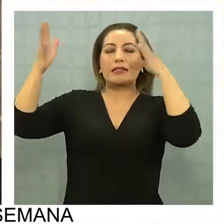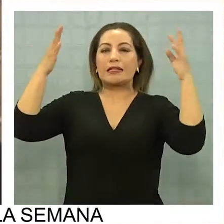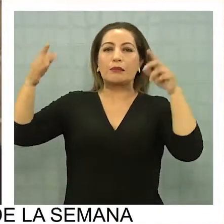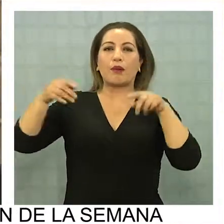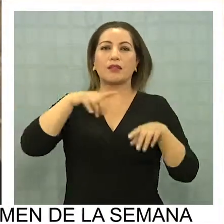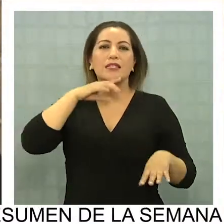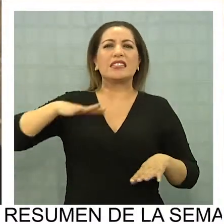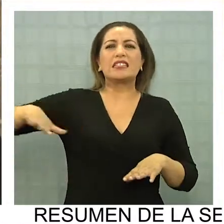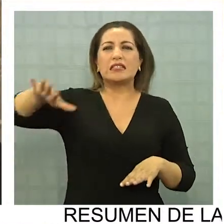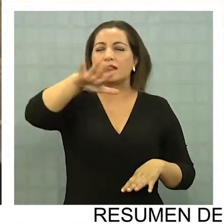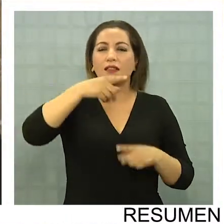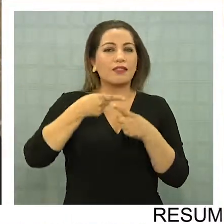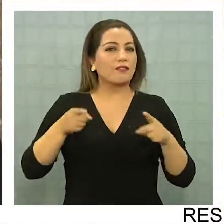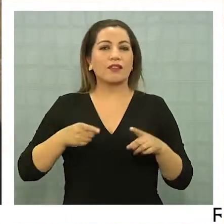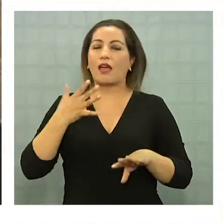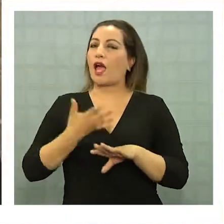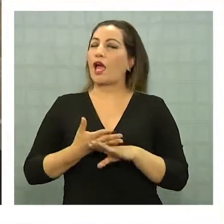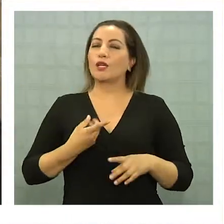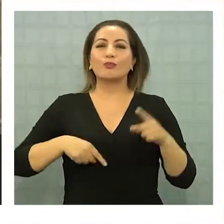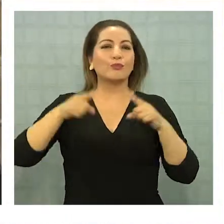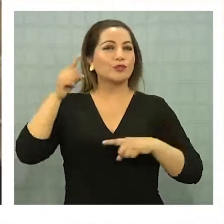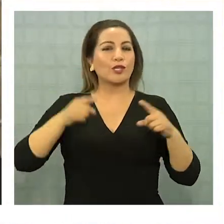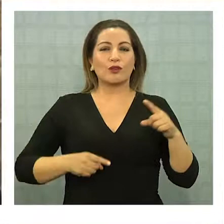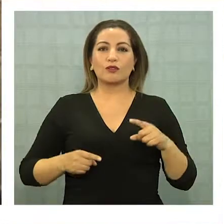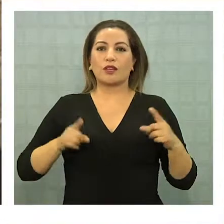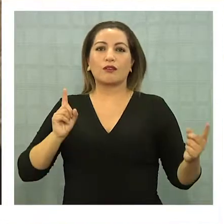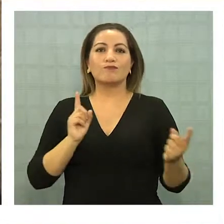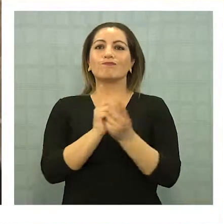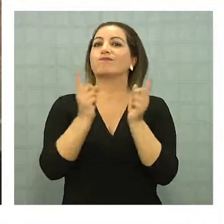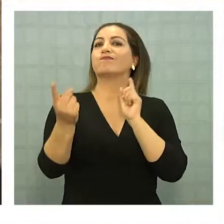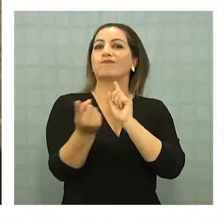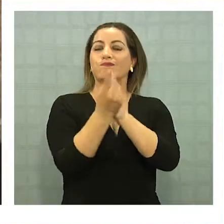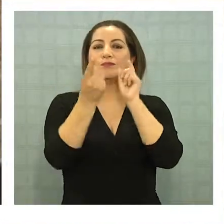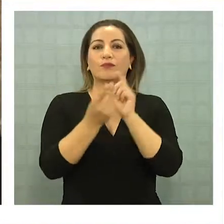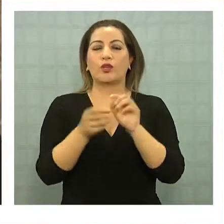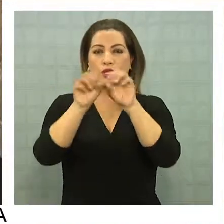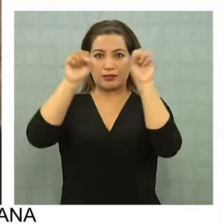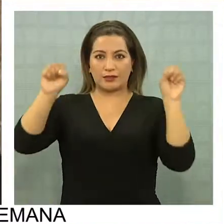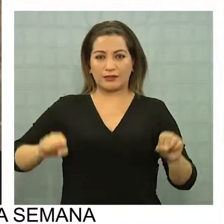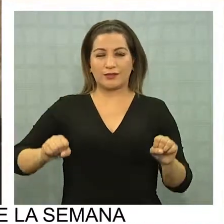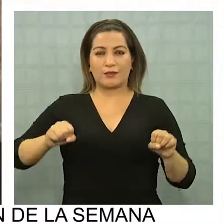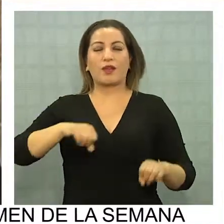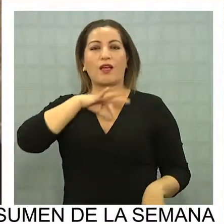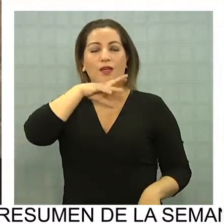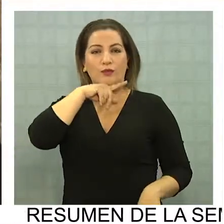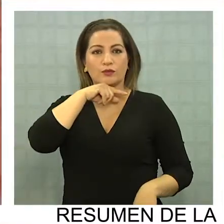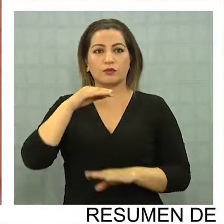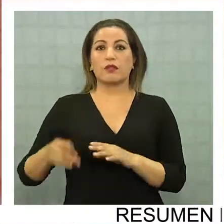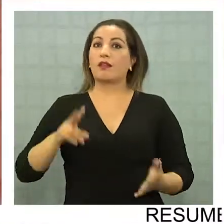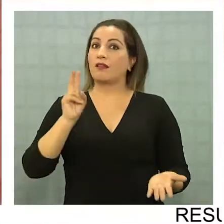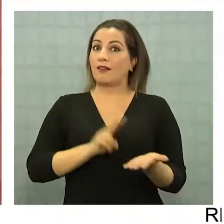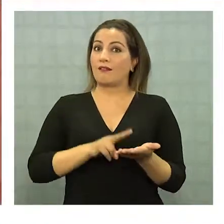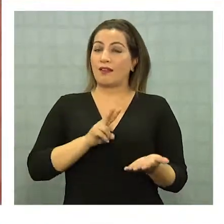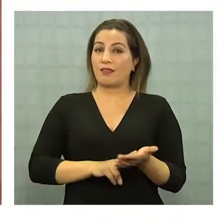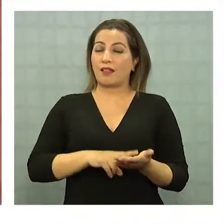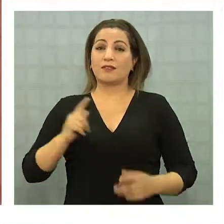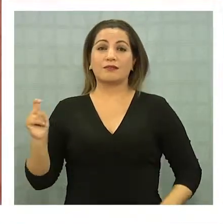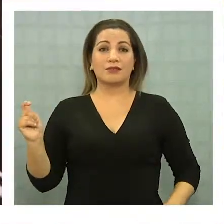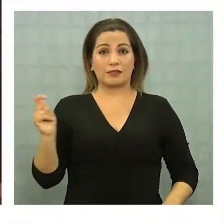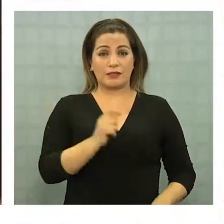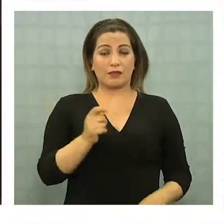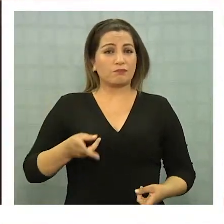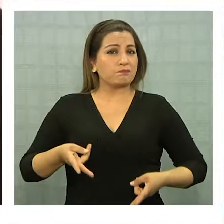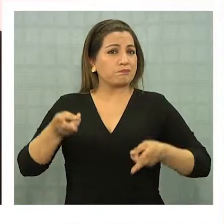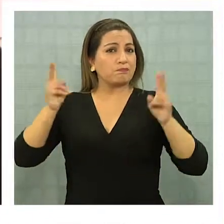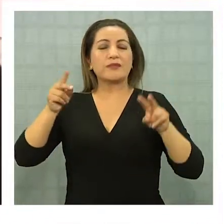nuestro paisaje, nuestro clima, pero en realidad vemos que hay muchas más cosas que nos reúnen, que nos diferencian con respecto al contexto del sistema de educación de adultos. La realidad de la